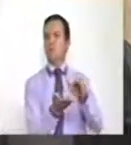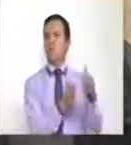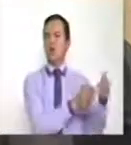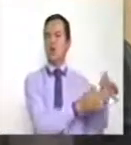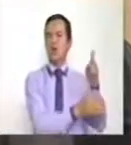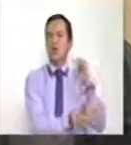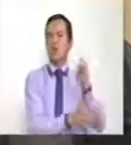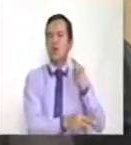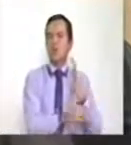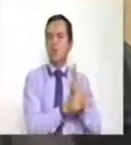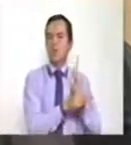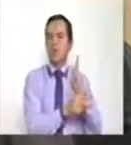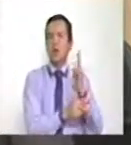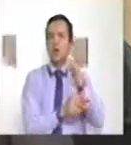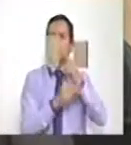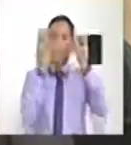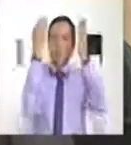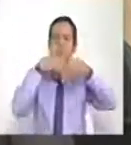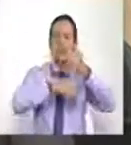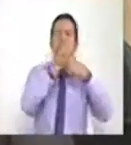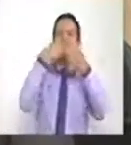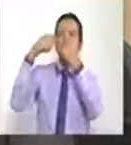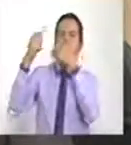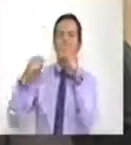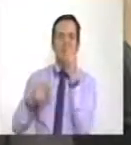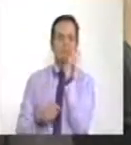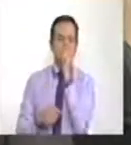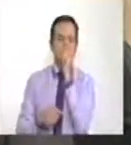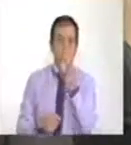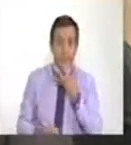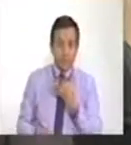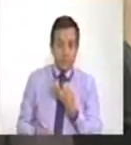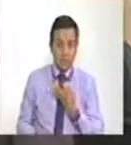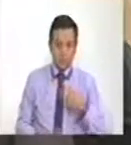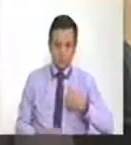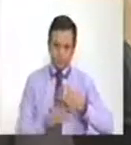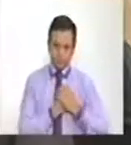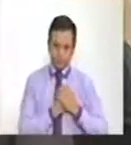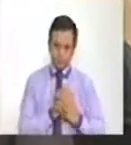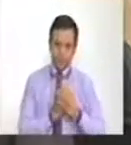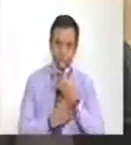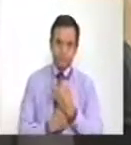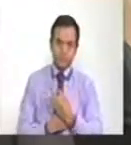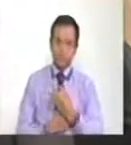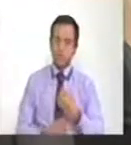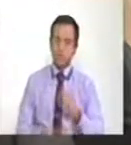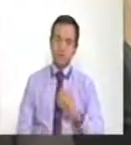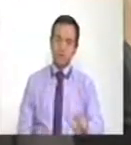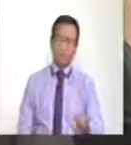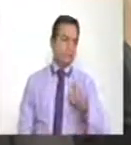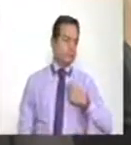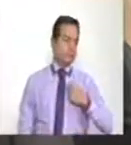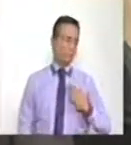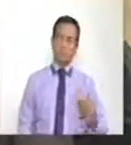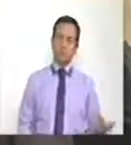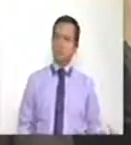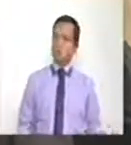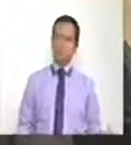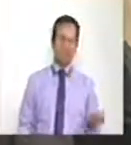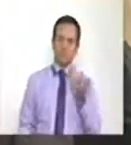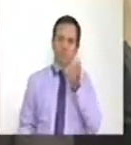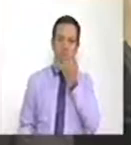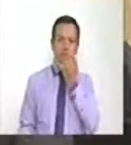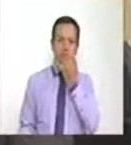esa violencia que genera narcotráfico? Yo les digo sinceramente, indigna, que ellos tengan un